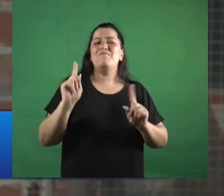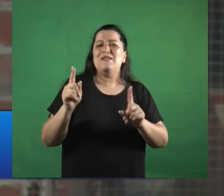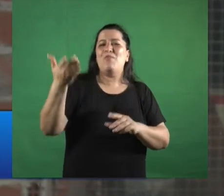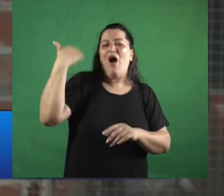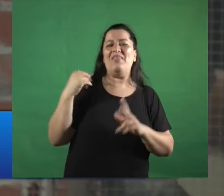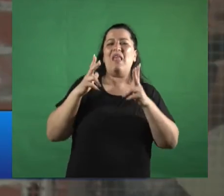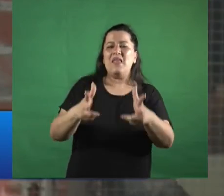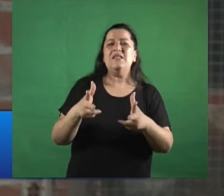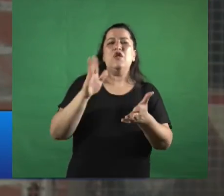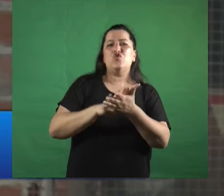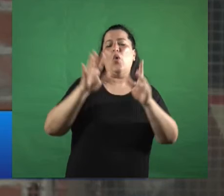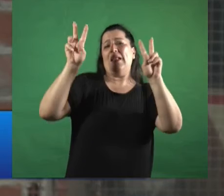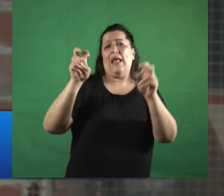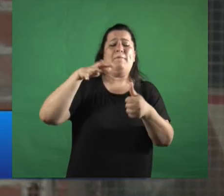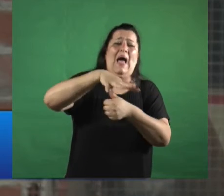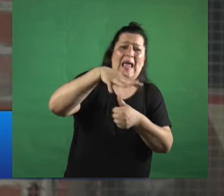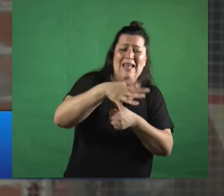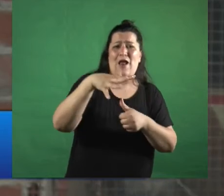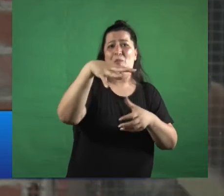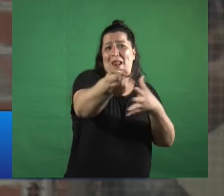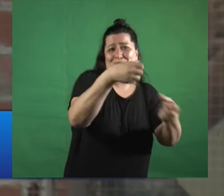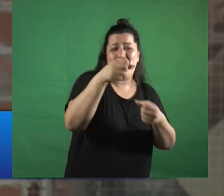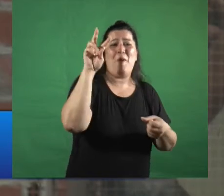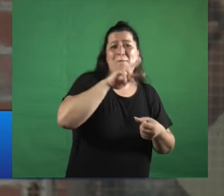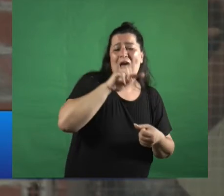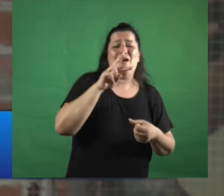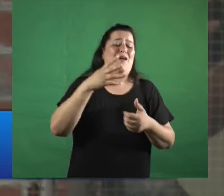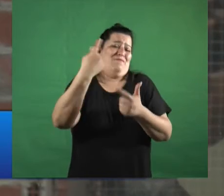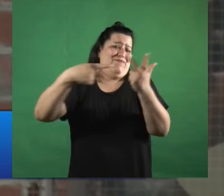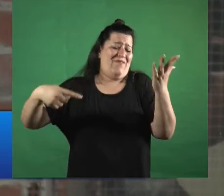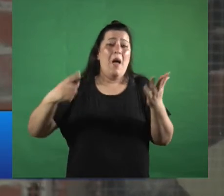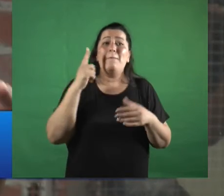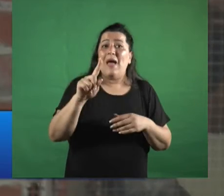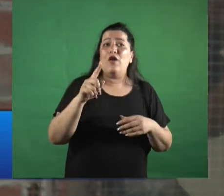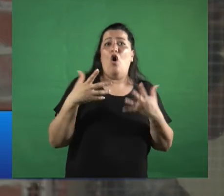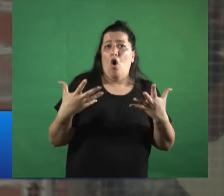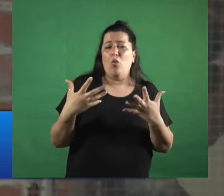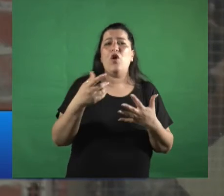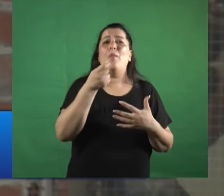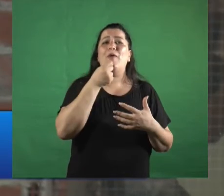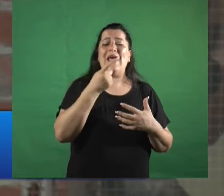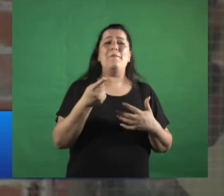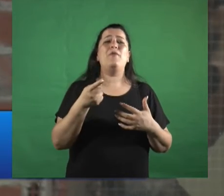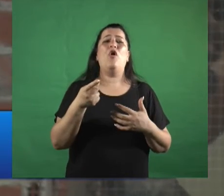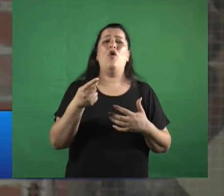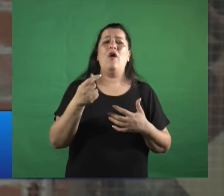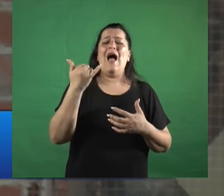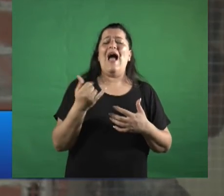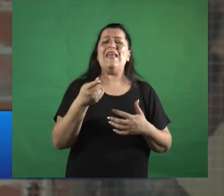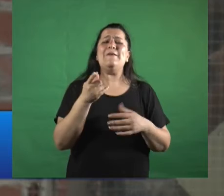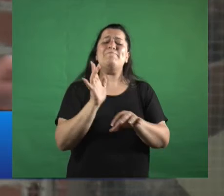cuestión de género o intersexual pero claro en la